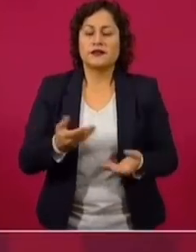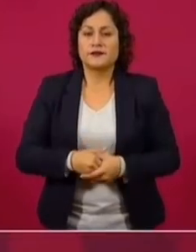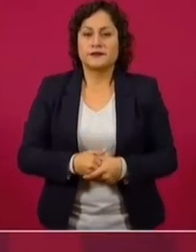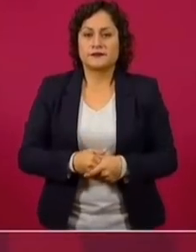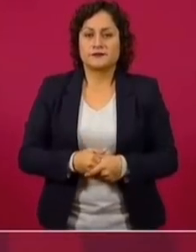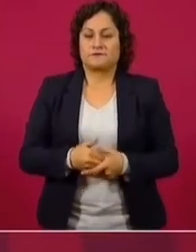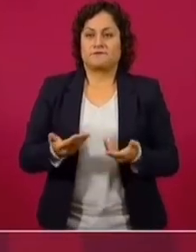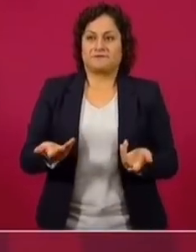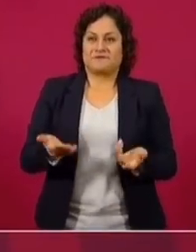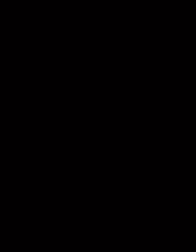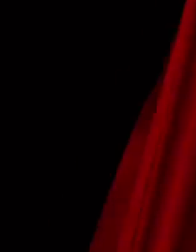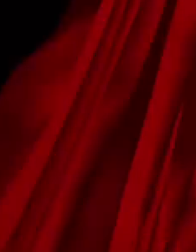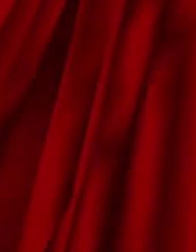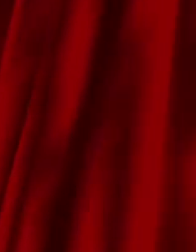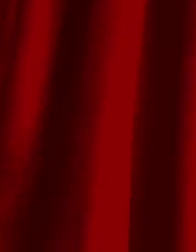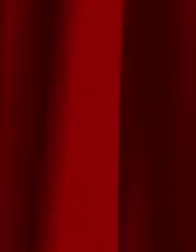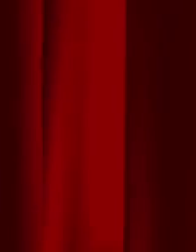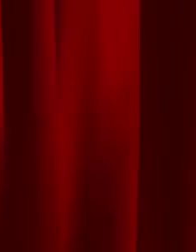¿De dónde?